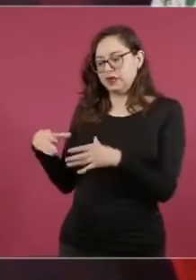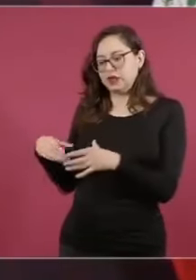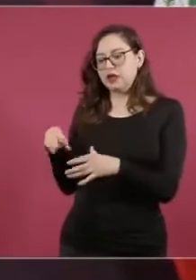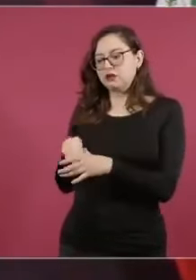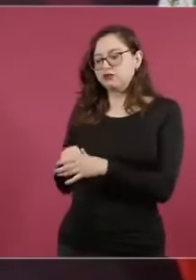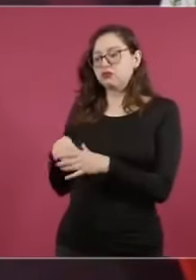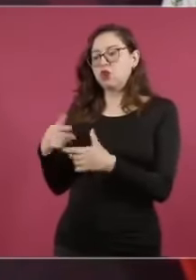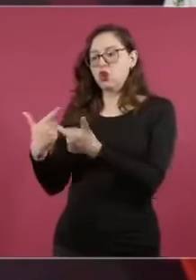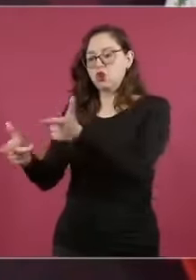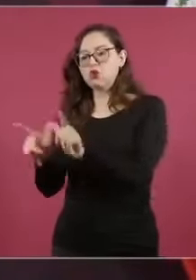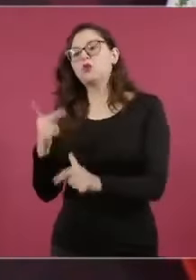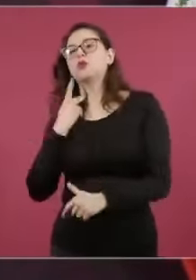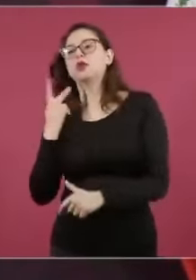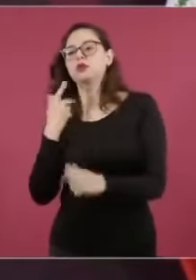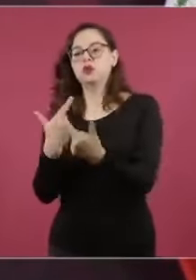al pie de la letra